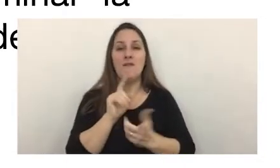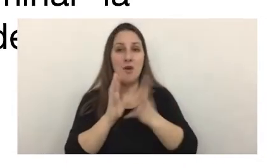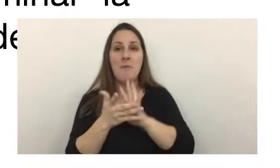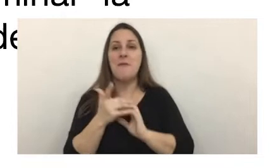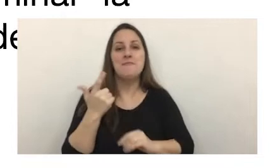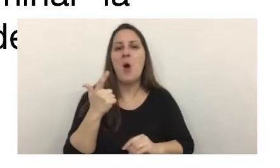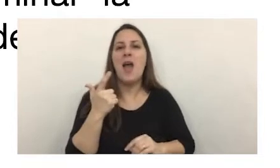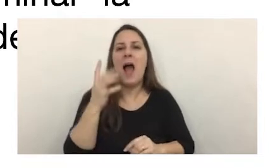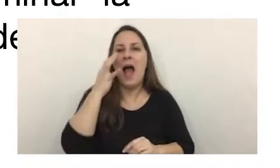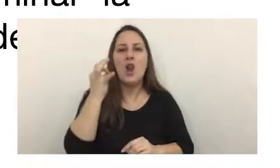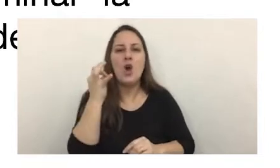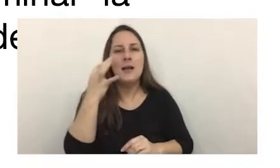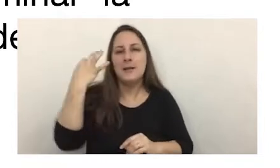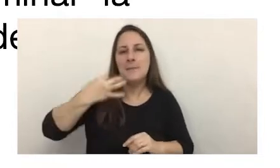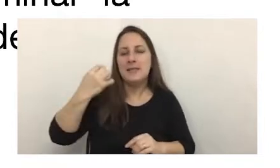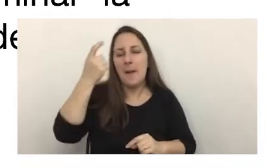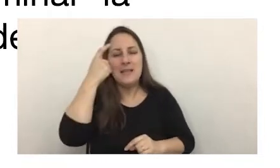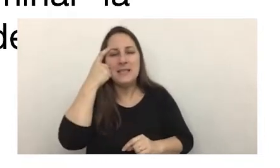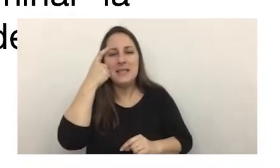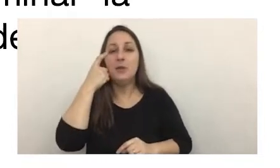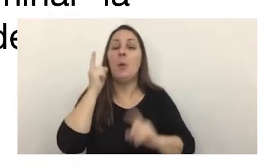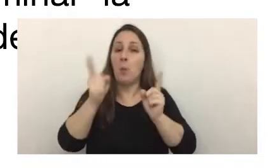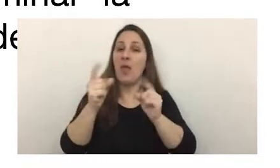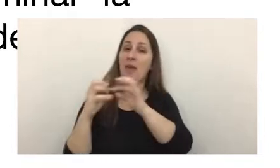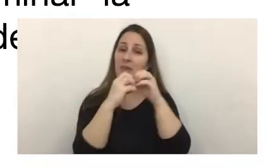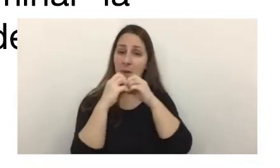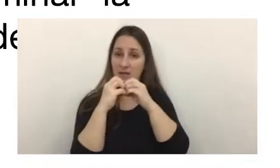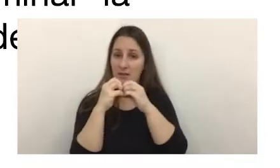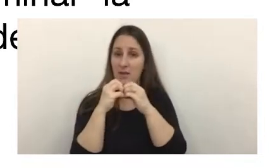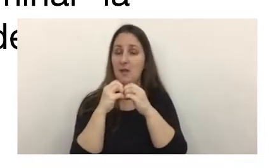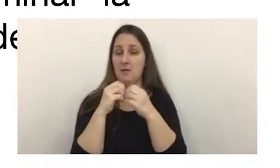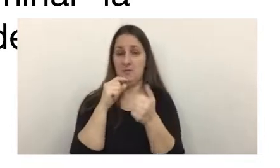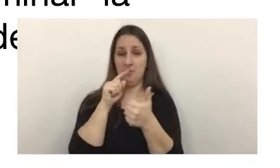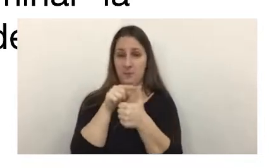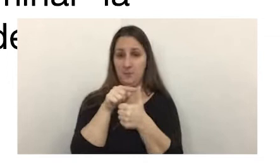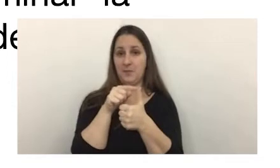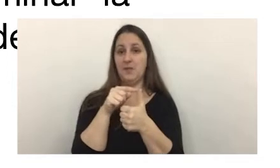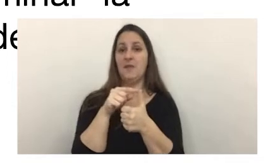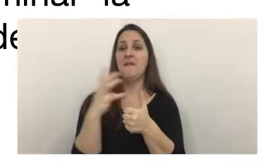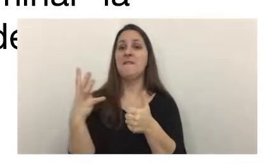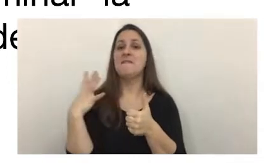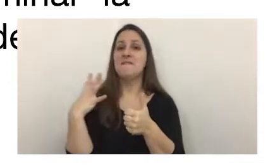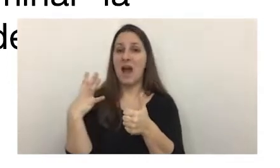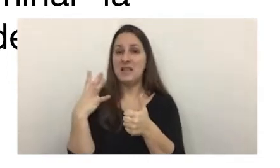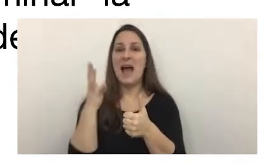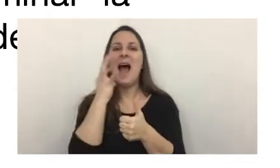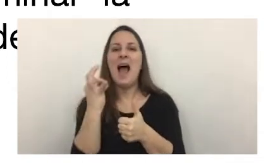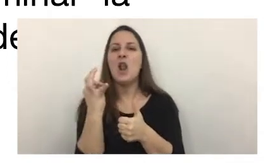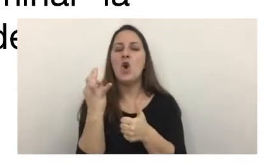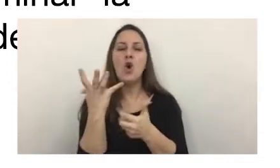apreciación particular pero sí la discusión puede estar dada en primero la falta de inclusión literal de alguna